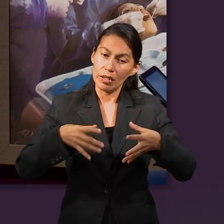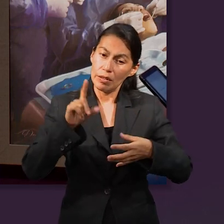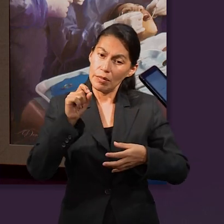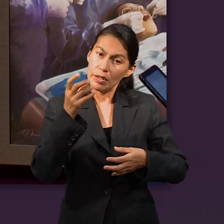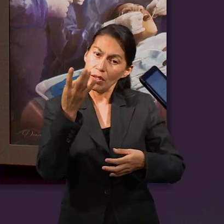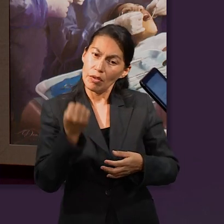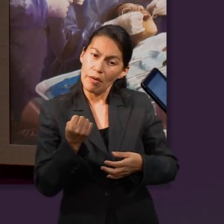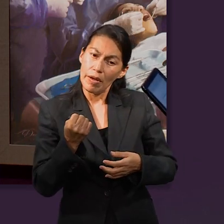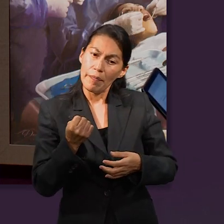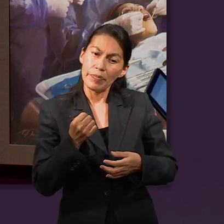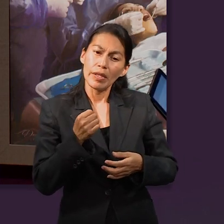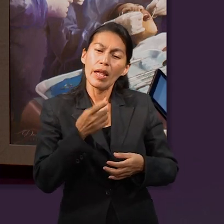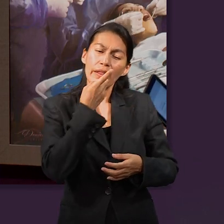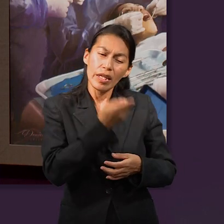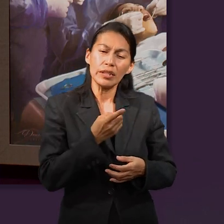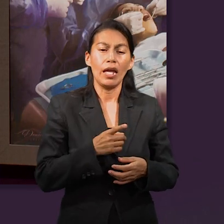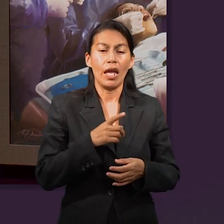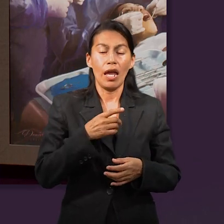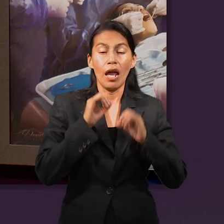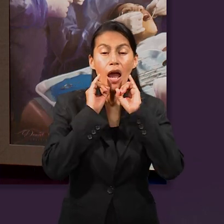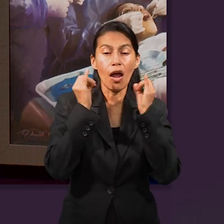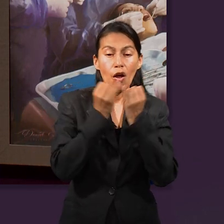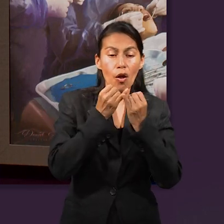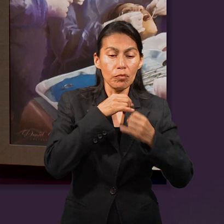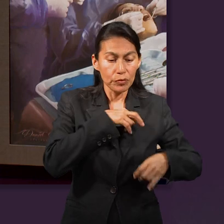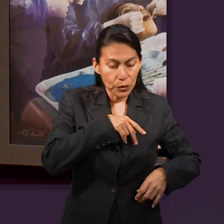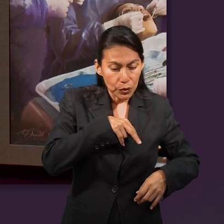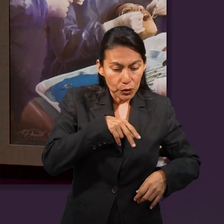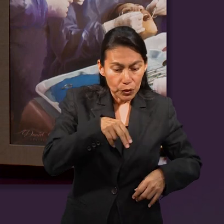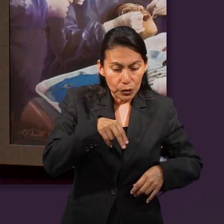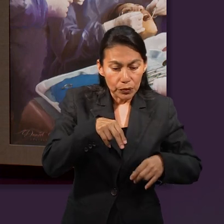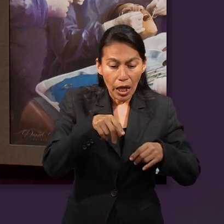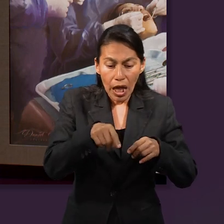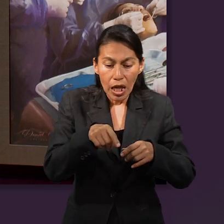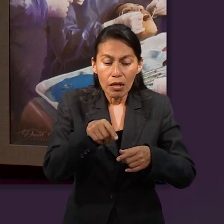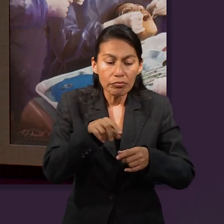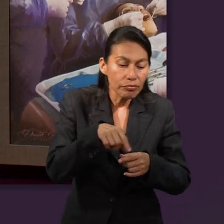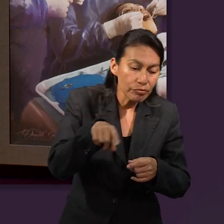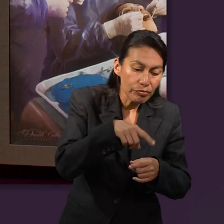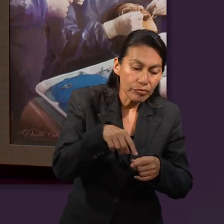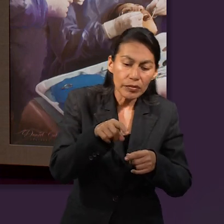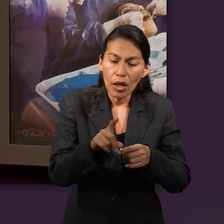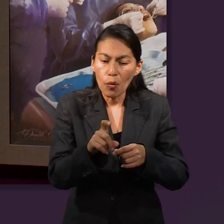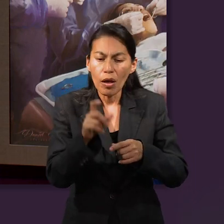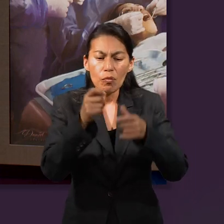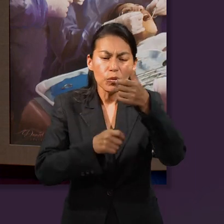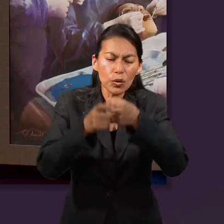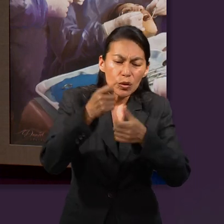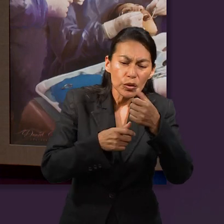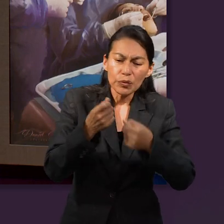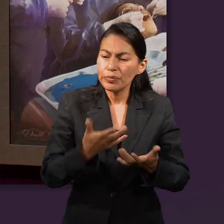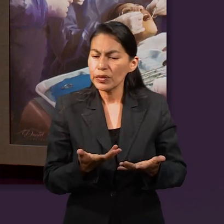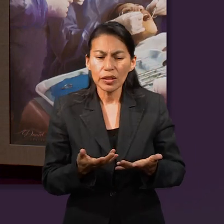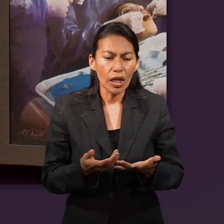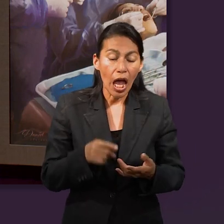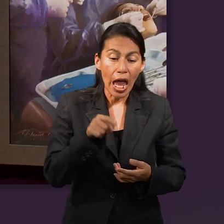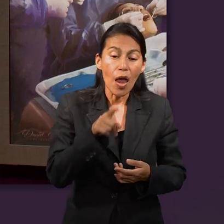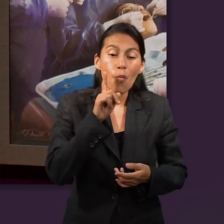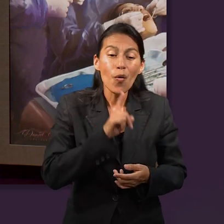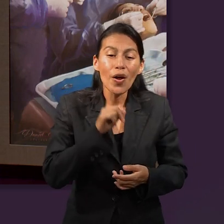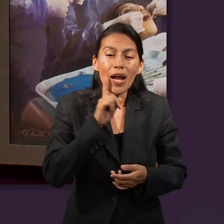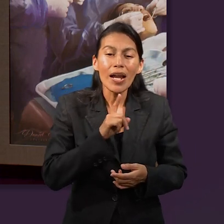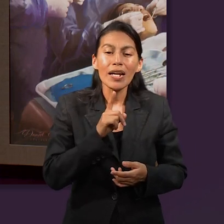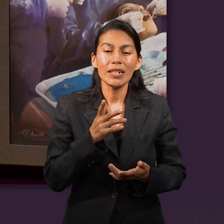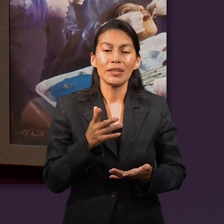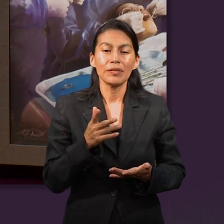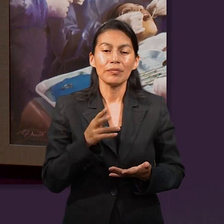Entonces llega buscando, llega al pozo, tiene mucha sed, entonces justo viene llegando Raquel, la hija de Labán. Él venía buscando a Labán porque venía